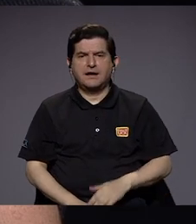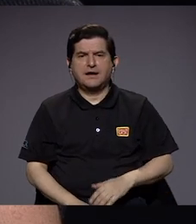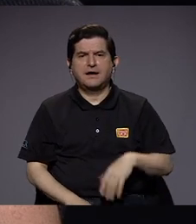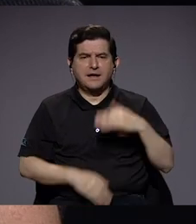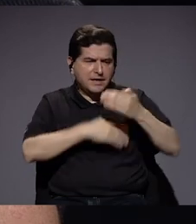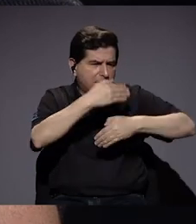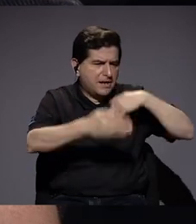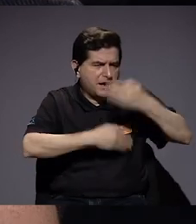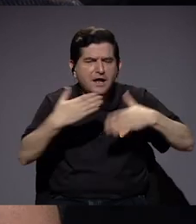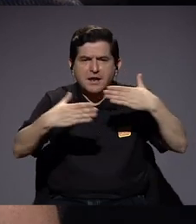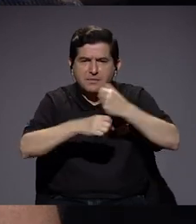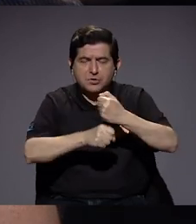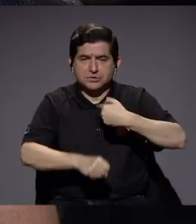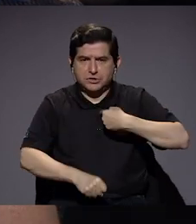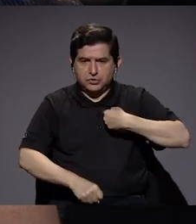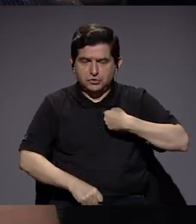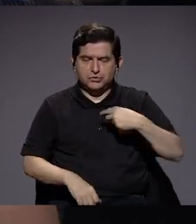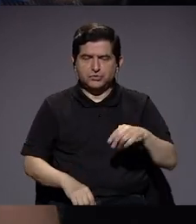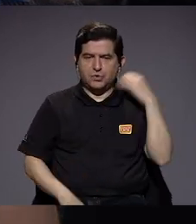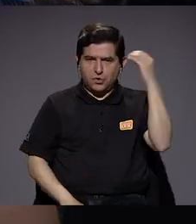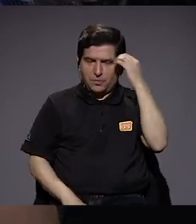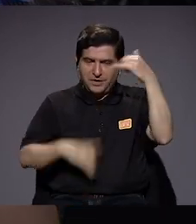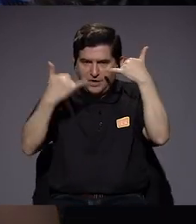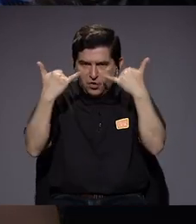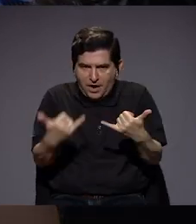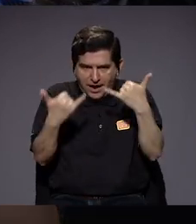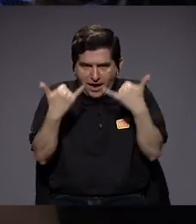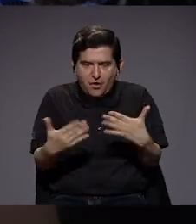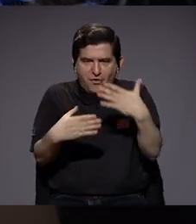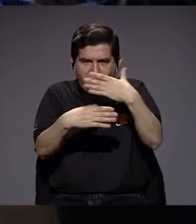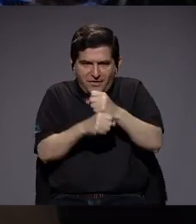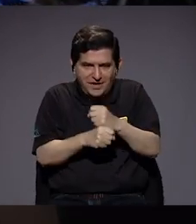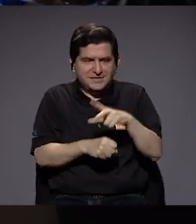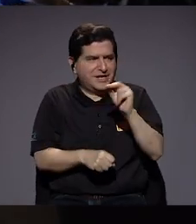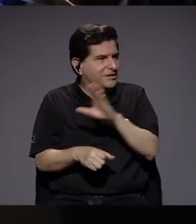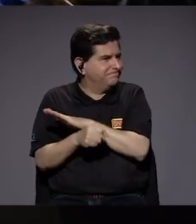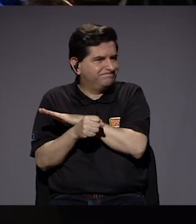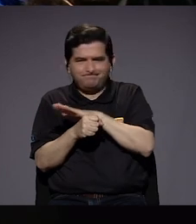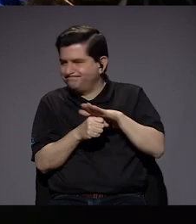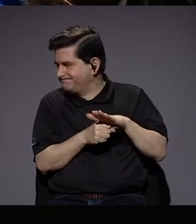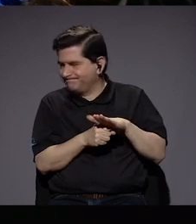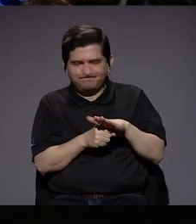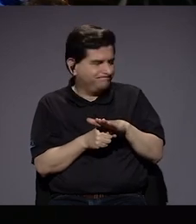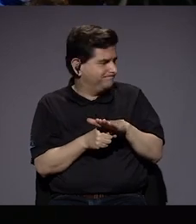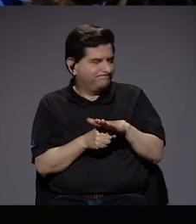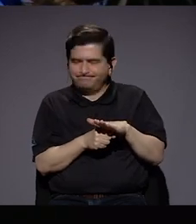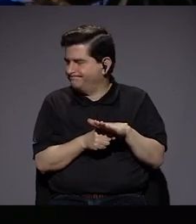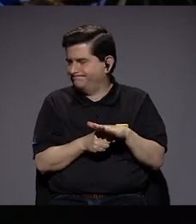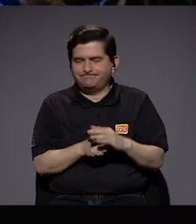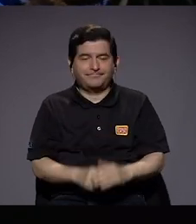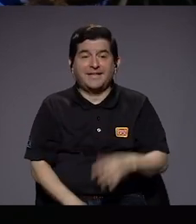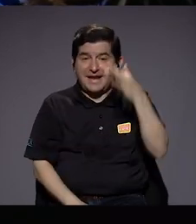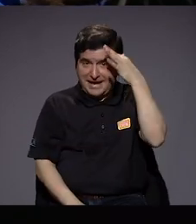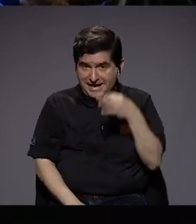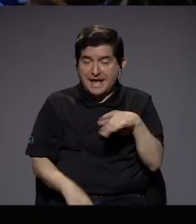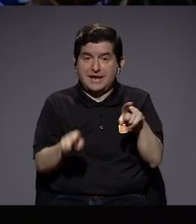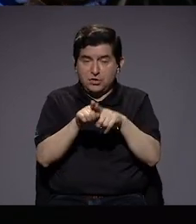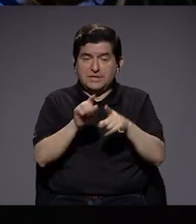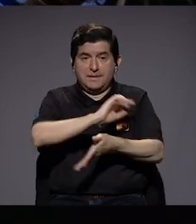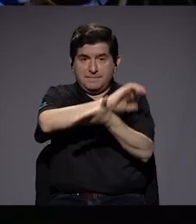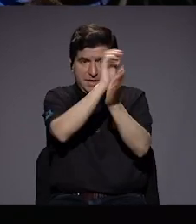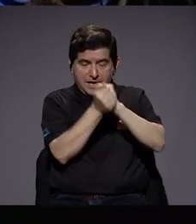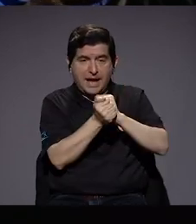Porque desde mi punto de vista, en la actualidad lo que se realiza no es suficiente. Creo que tiene que ver con un cambio